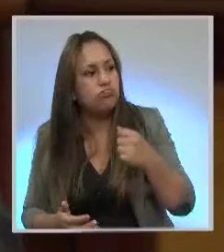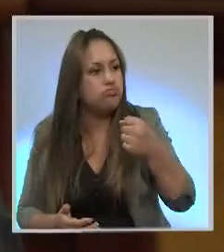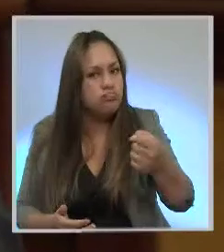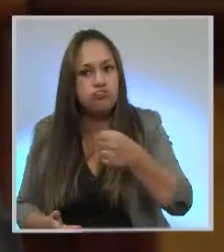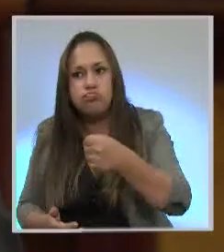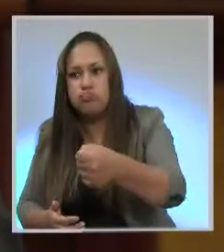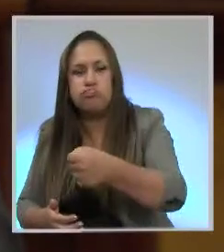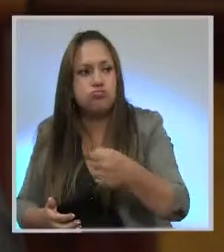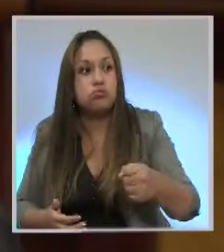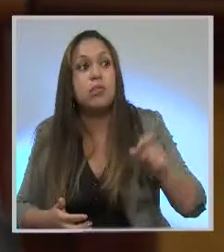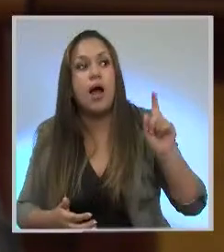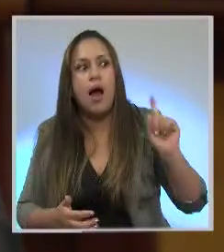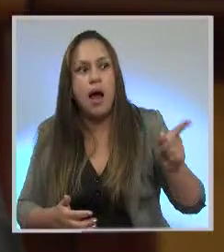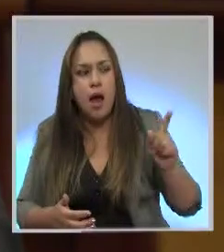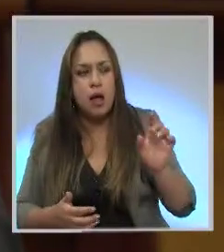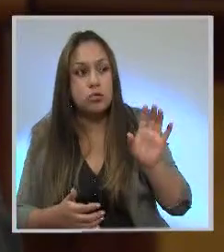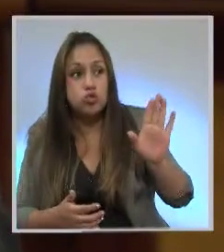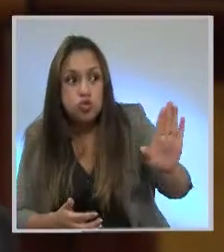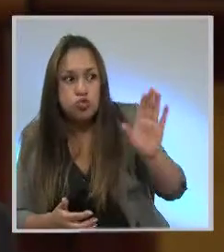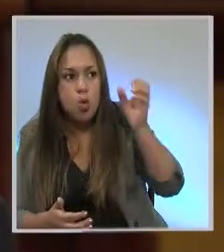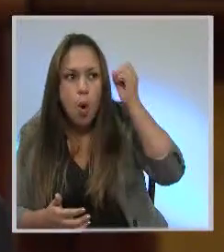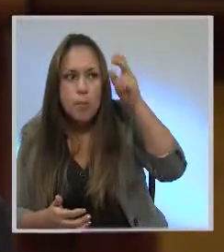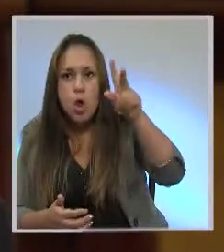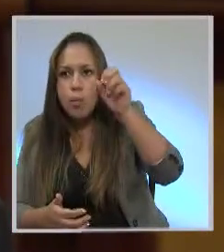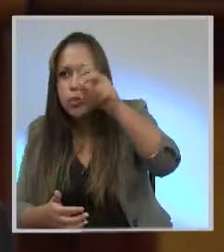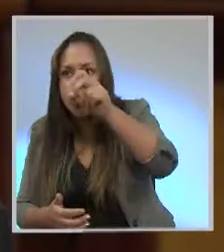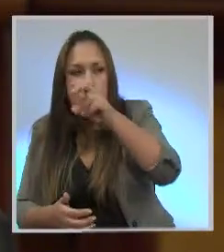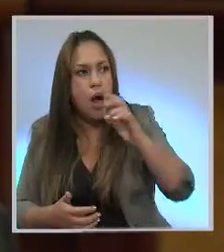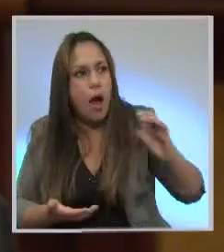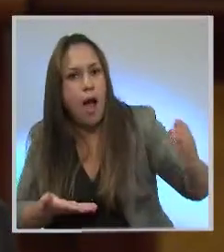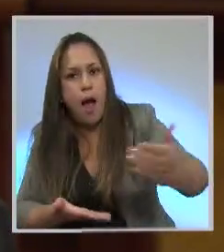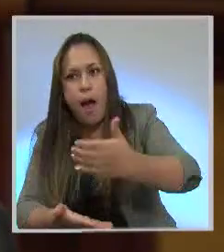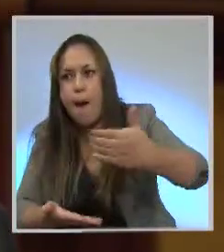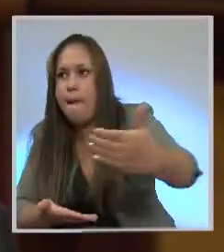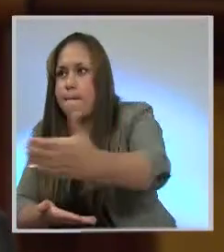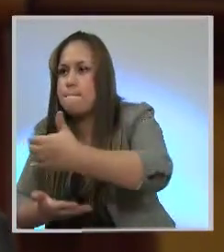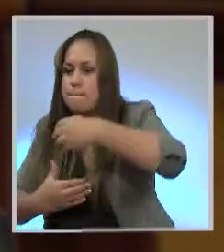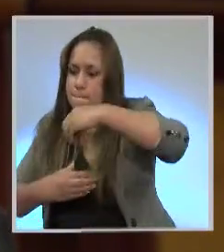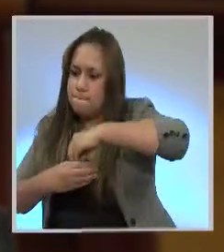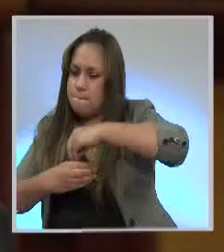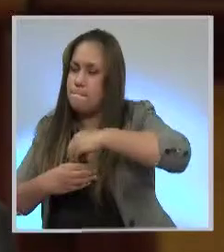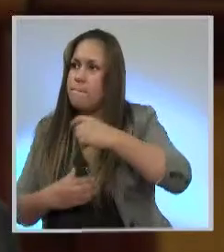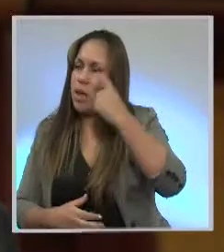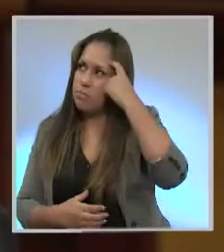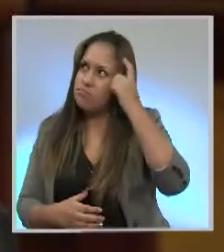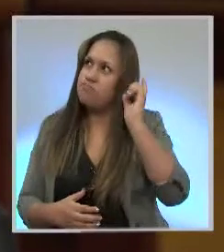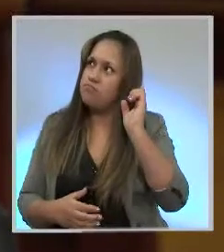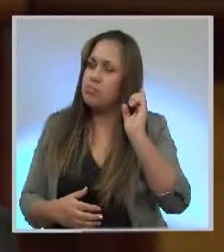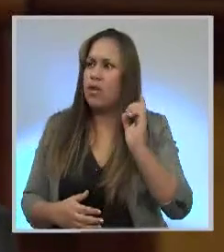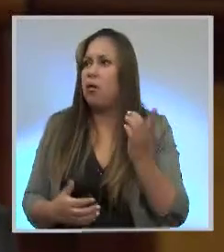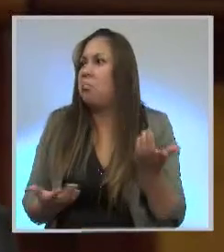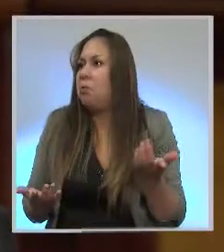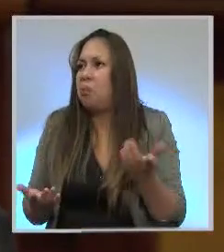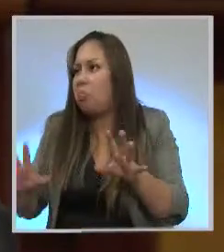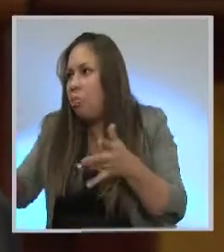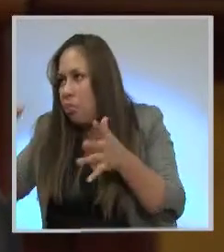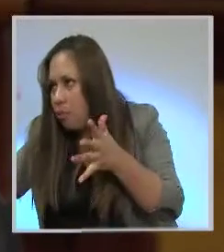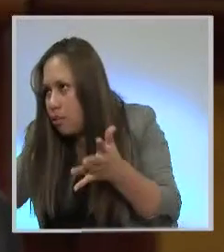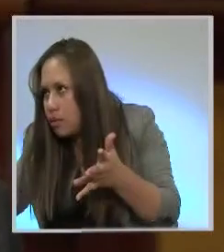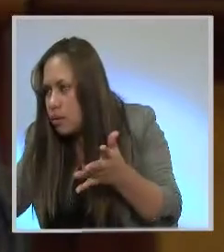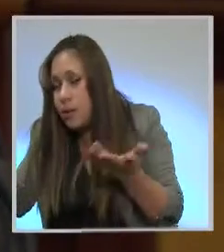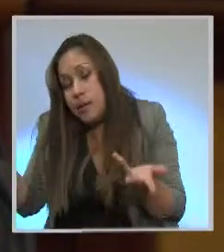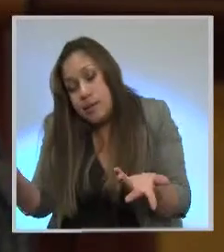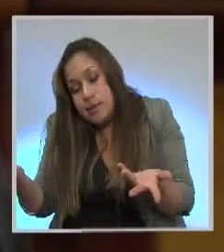a devolver ese 40%? No lo van a hacer. Entonces, ¿para qué el diálogo? Así que, debido a las circunstancias y tal como se está manejando,